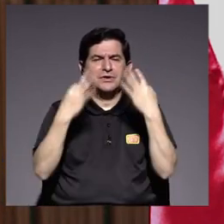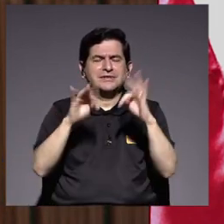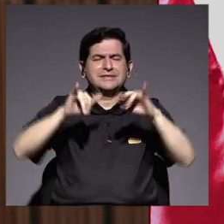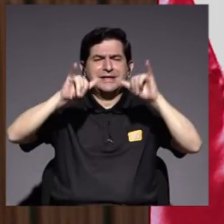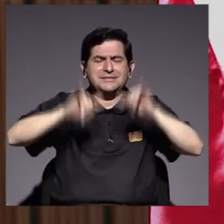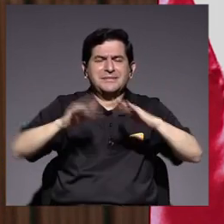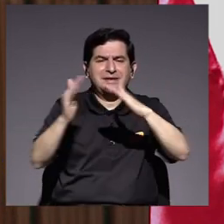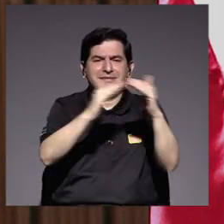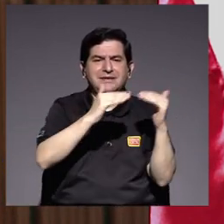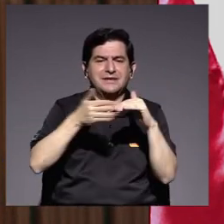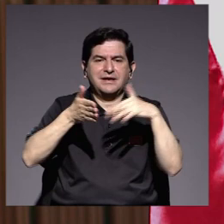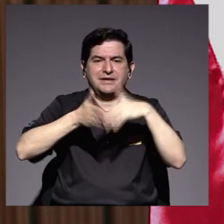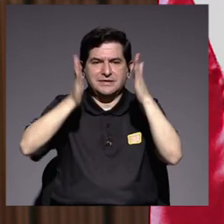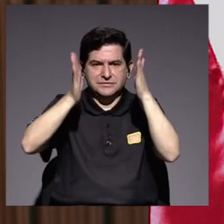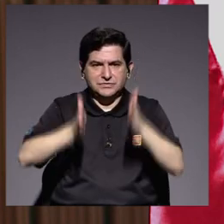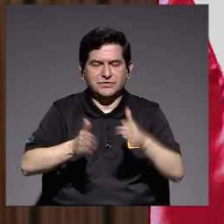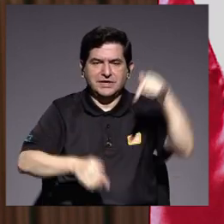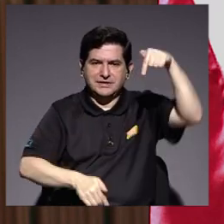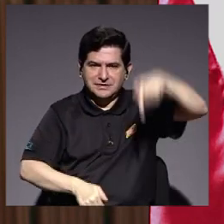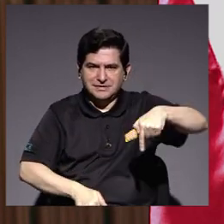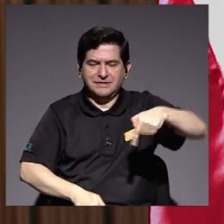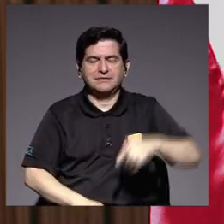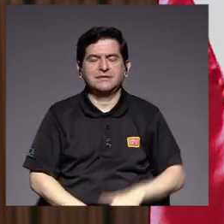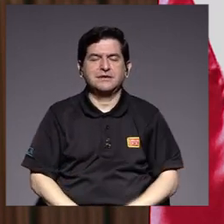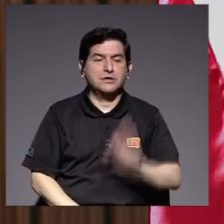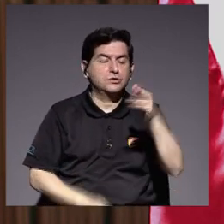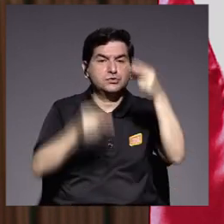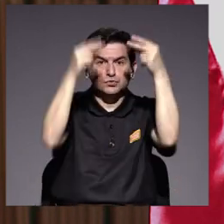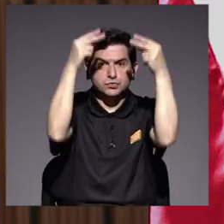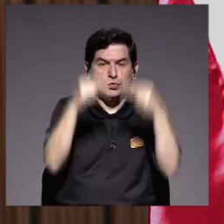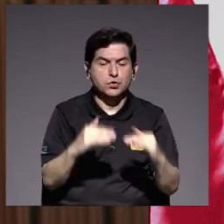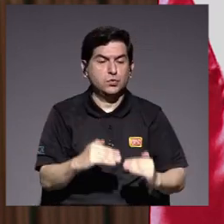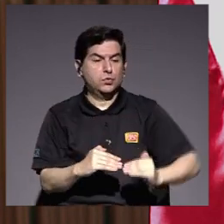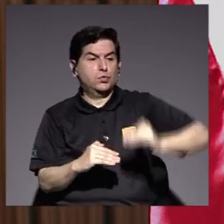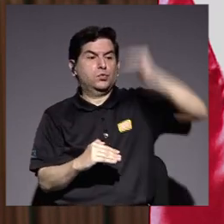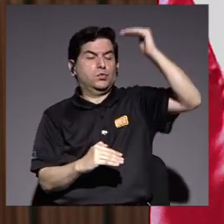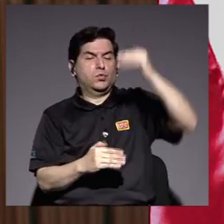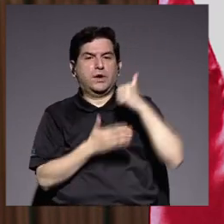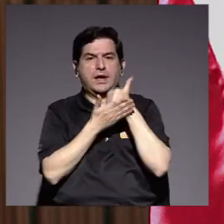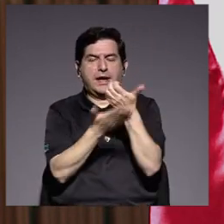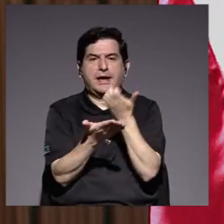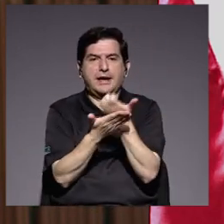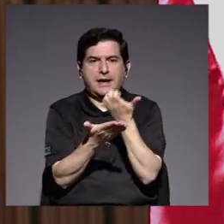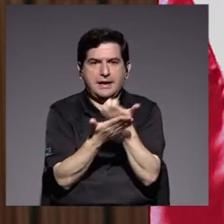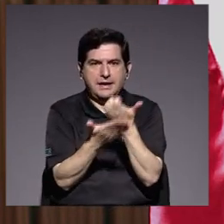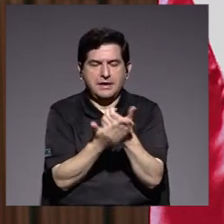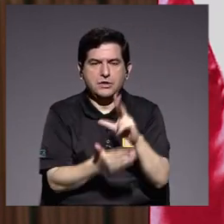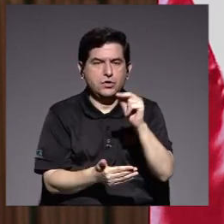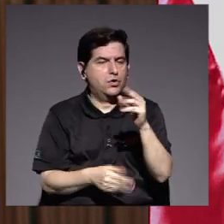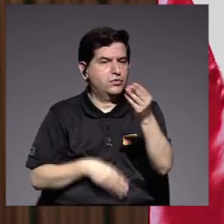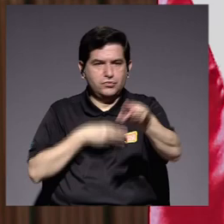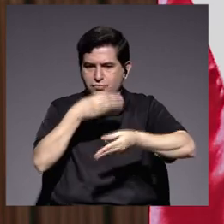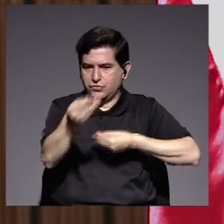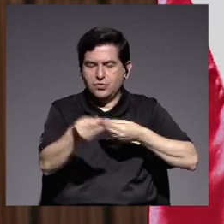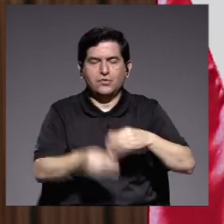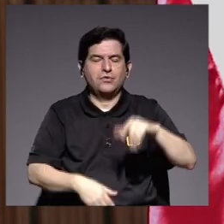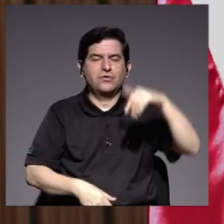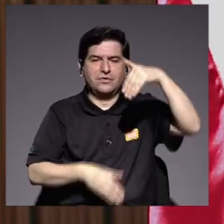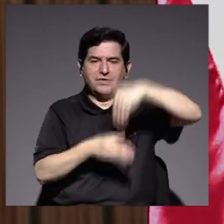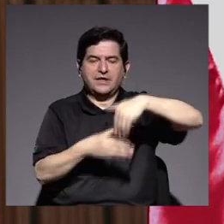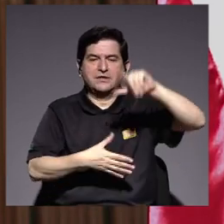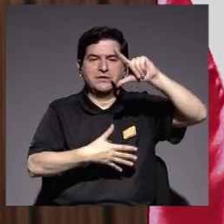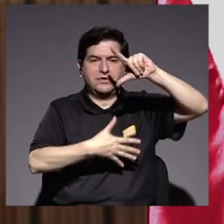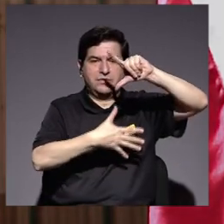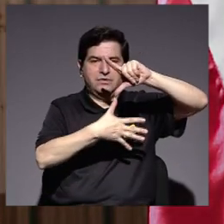cantidad de población estudiantil su presupuesto es uno de los más altos de becas para becas no reembolsables de América Latina